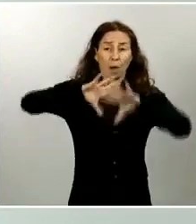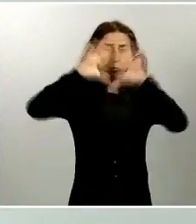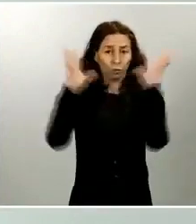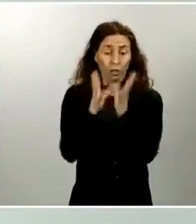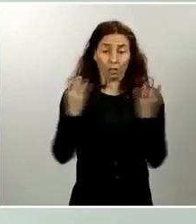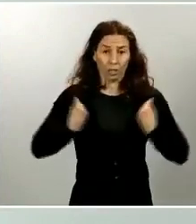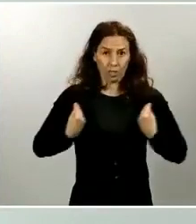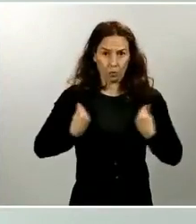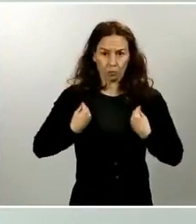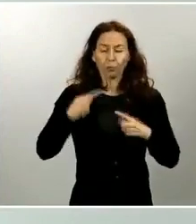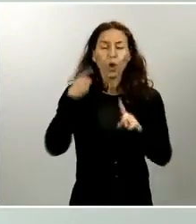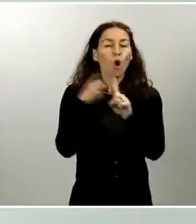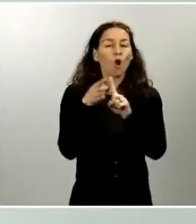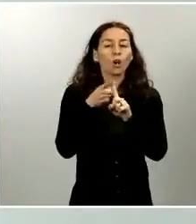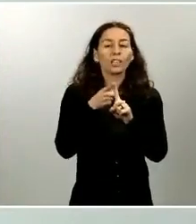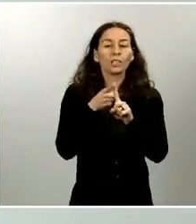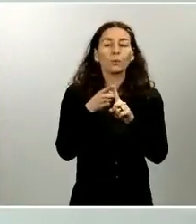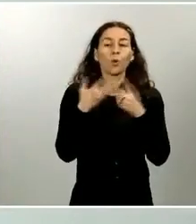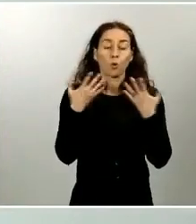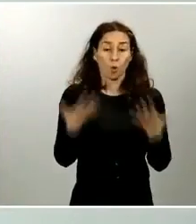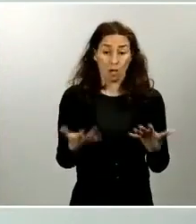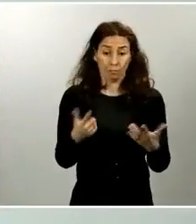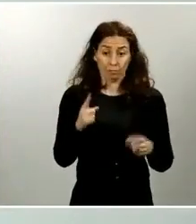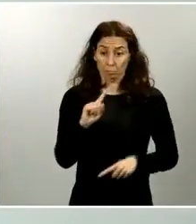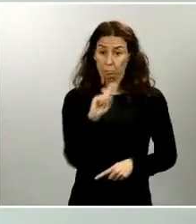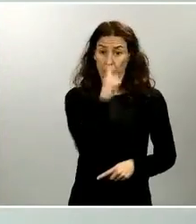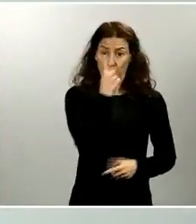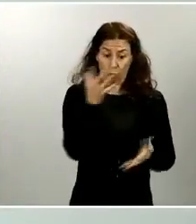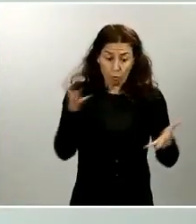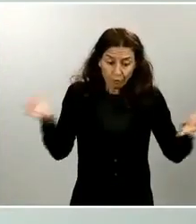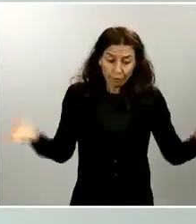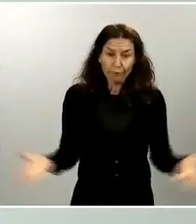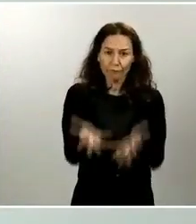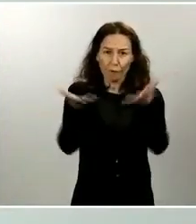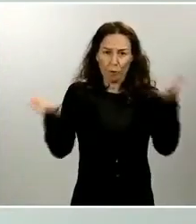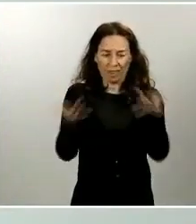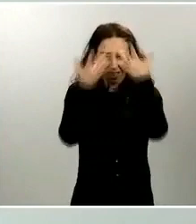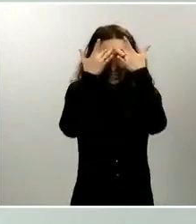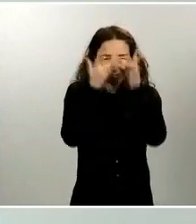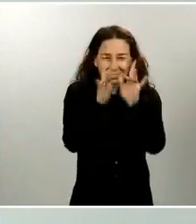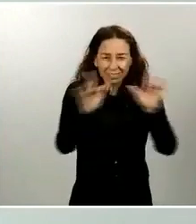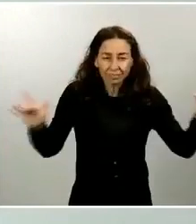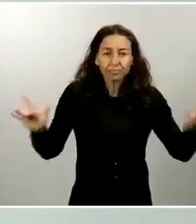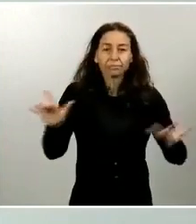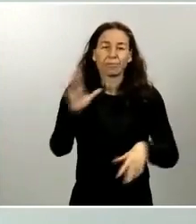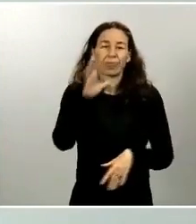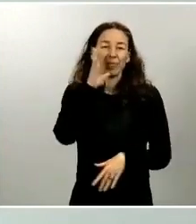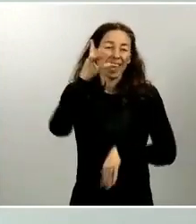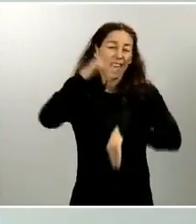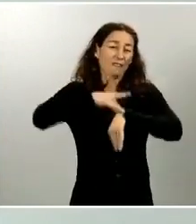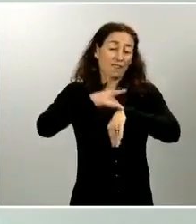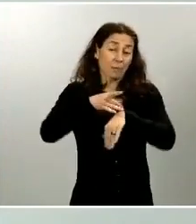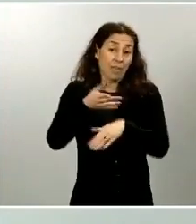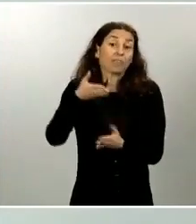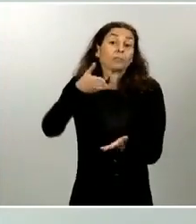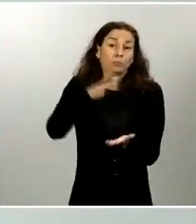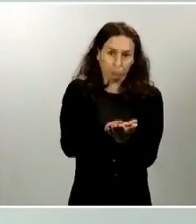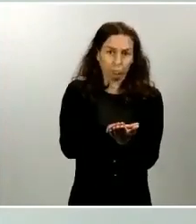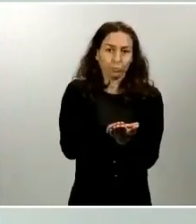Por un lado, fomentar la conciencia de la sociedad sobre las enfermedades mortales y, por otro lado,